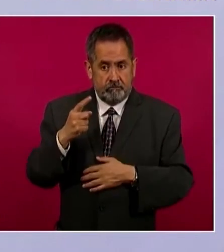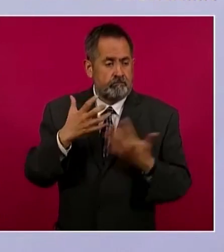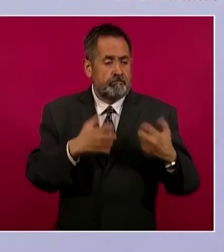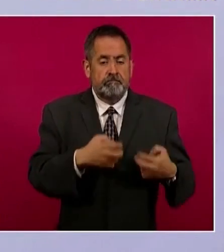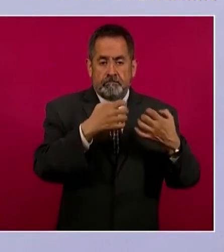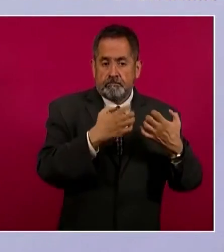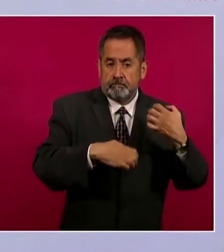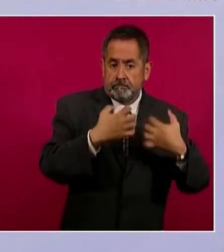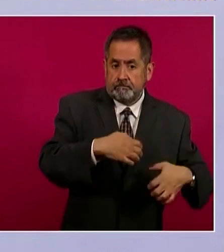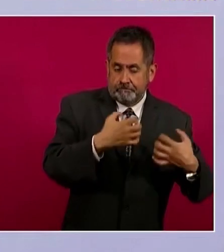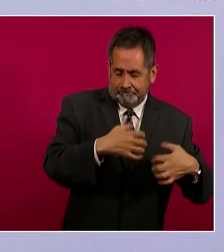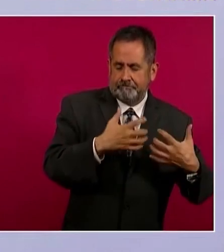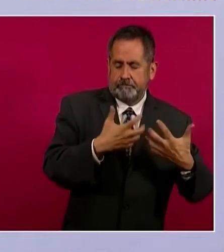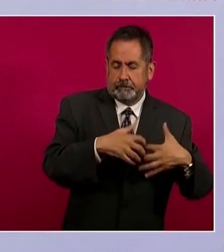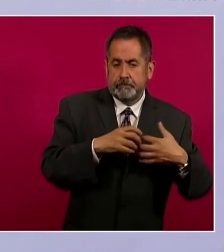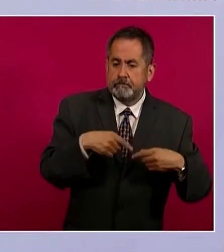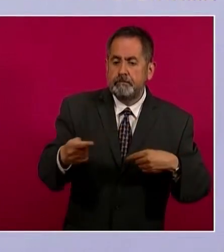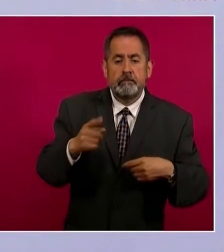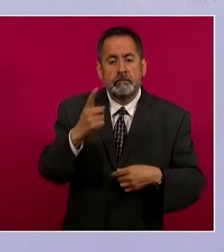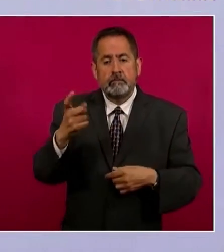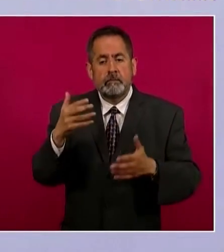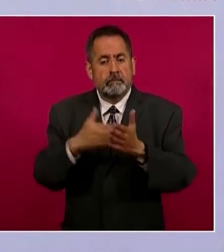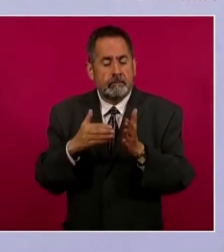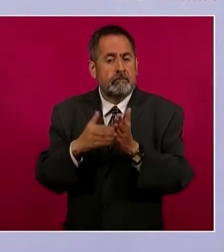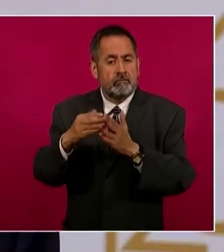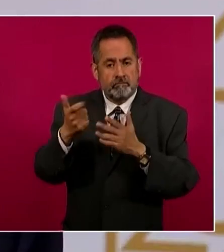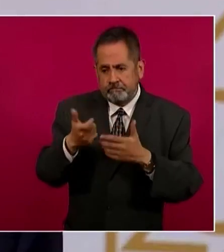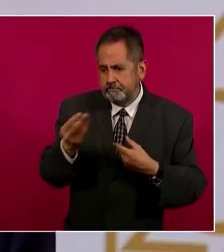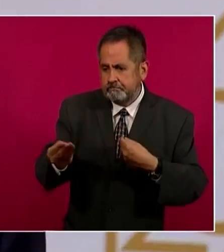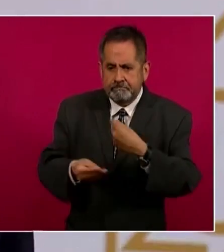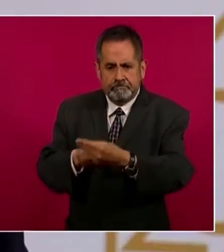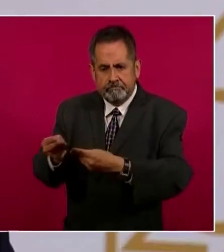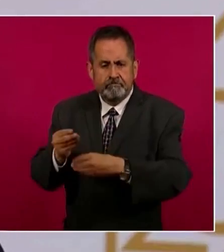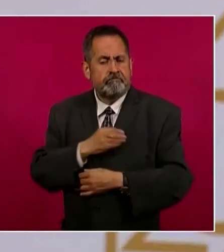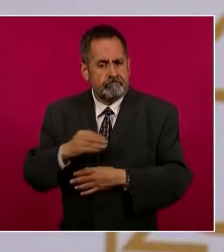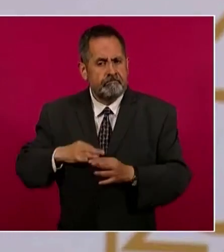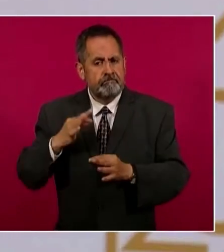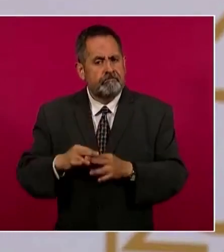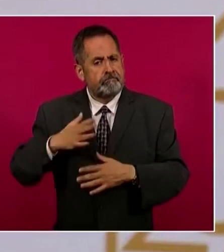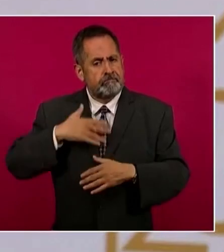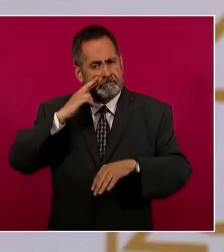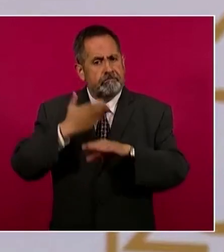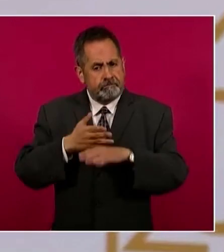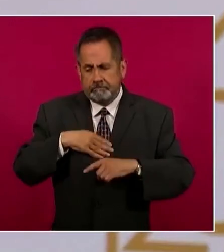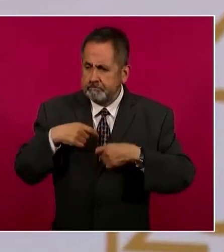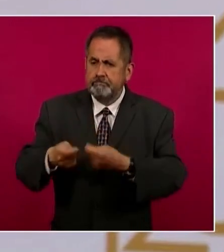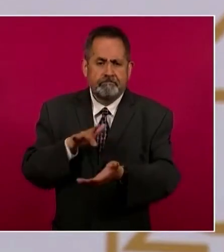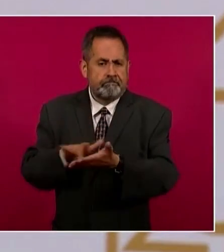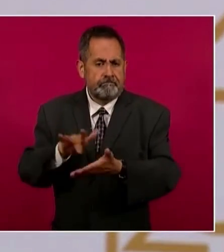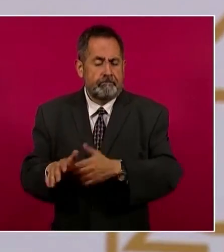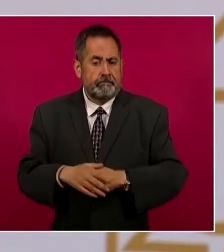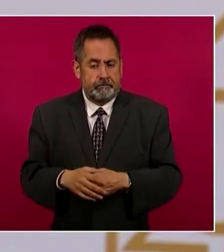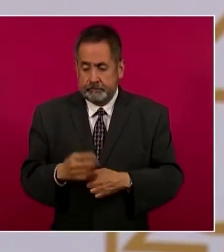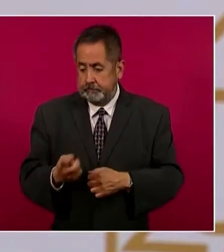fueron 150 mil millones de pesos. Quiere decir que estamos en cumplimiento con esa obligación que tenemos. Para